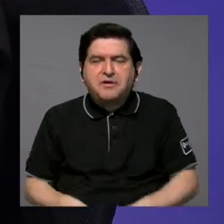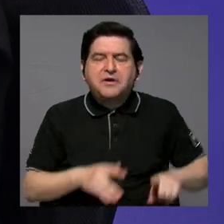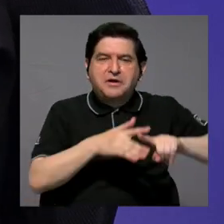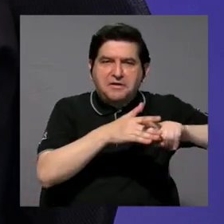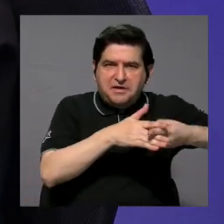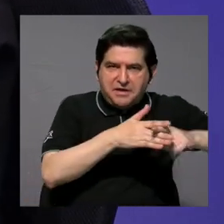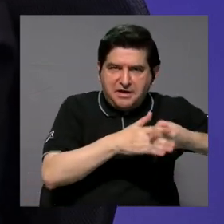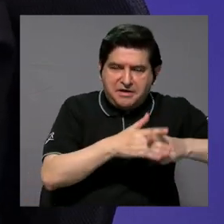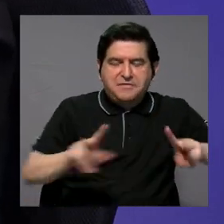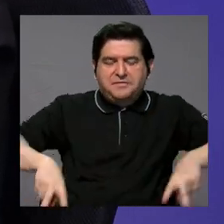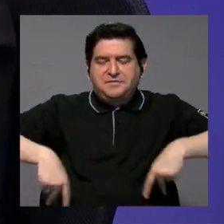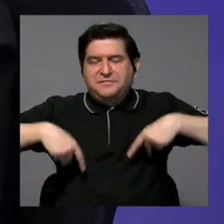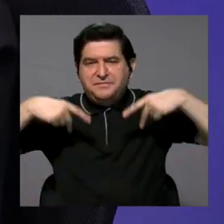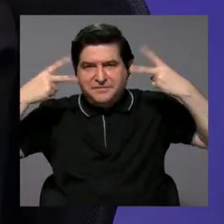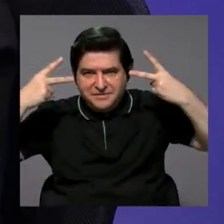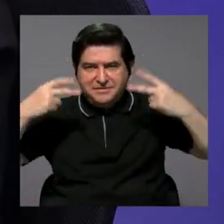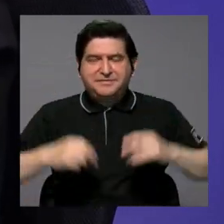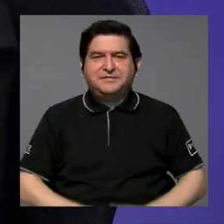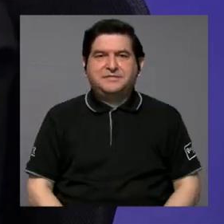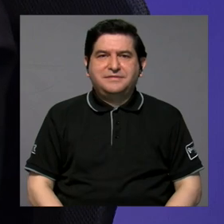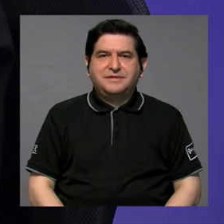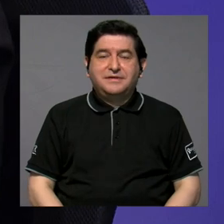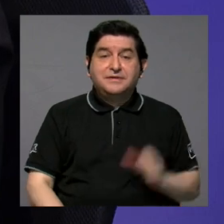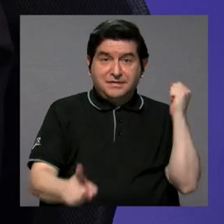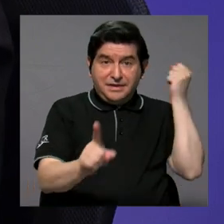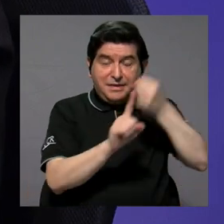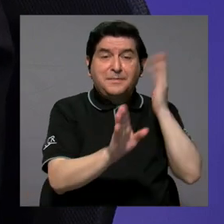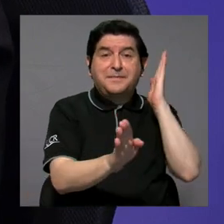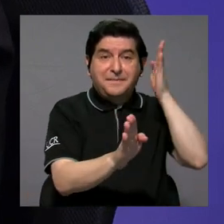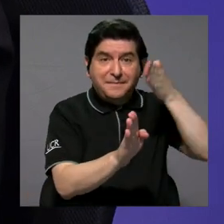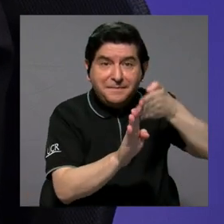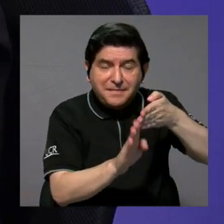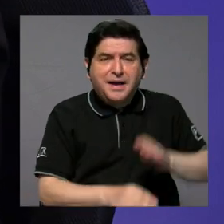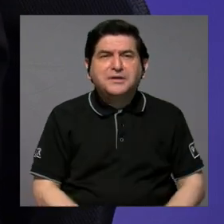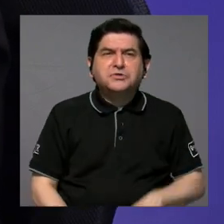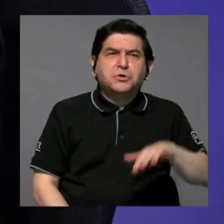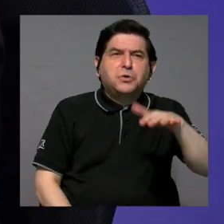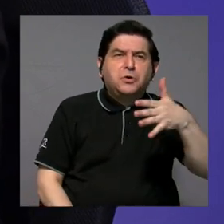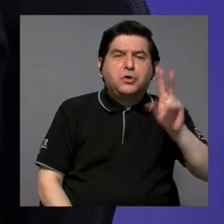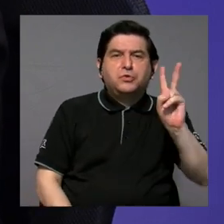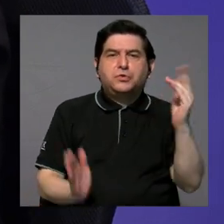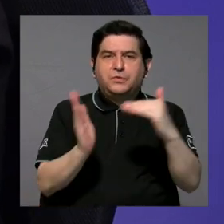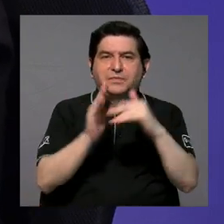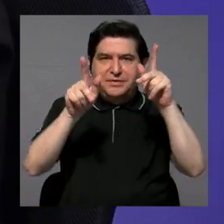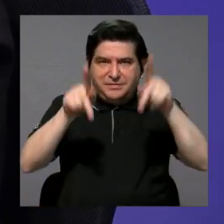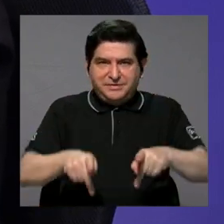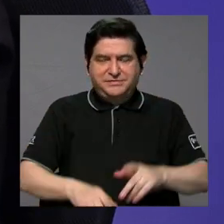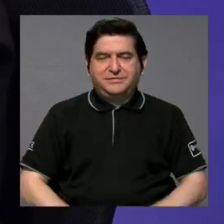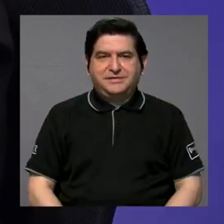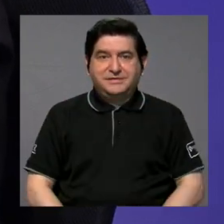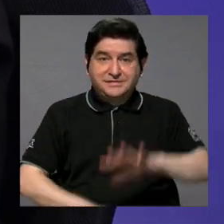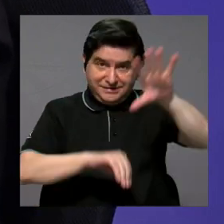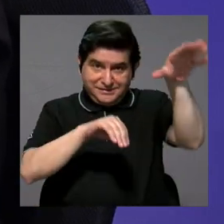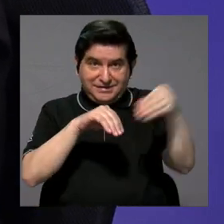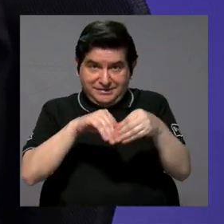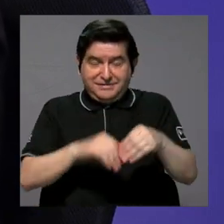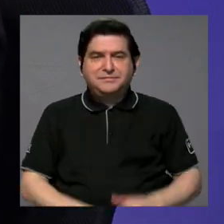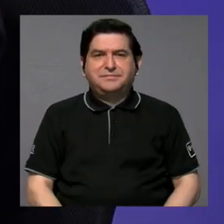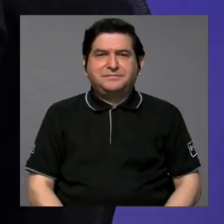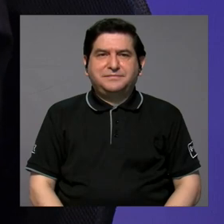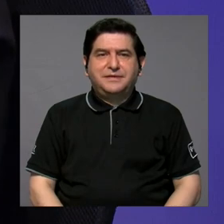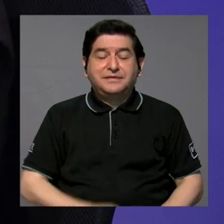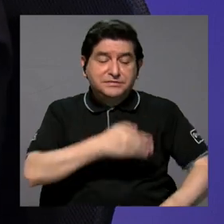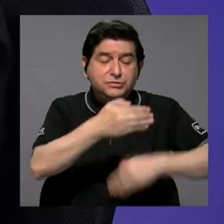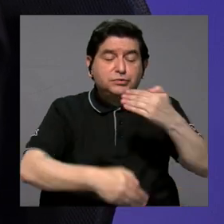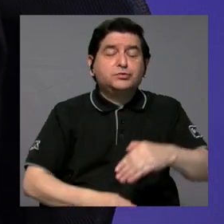herramientas para la vida. Tenemos un impacto directo de aproximadamente 2 mil personas. Además de esto, se hay que encontrar